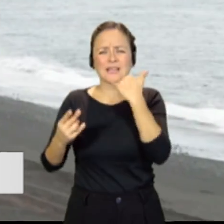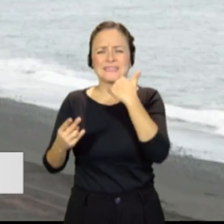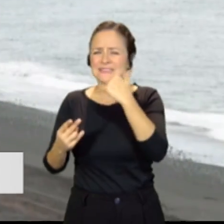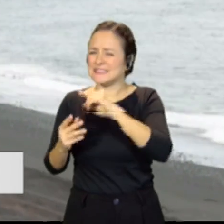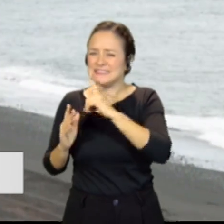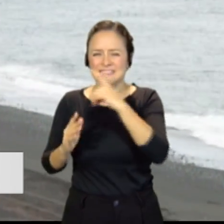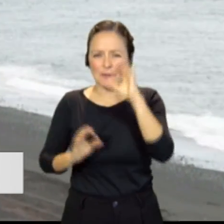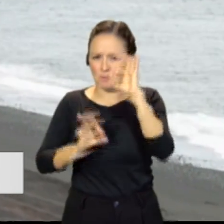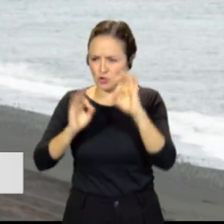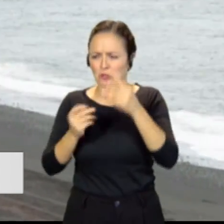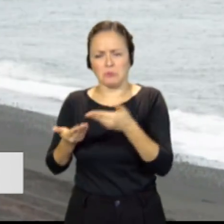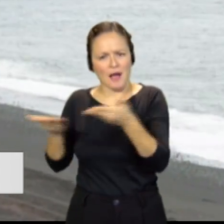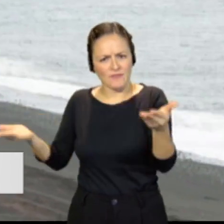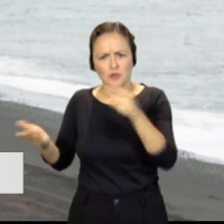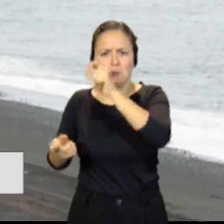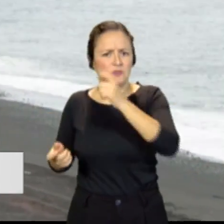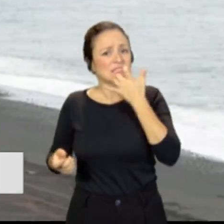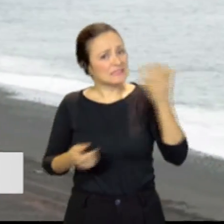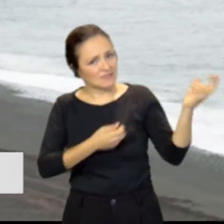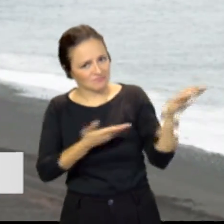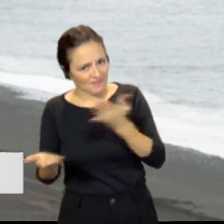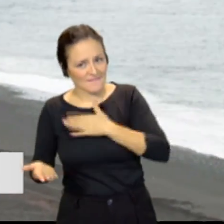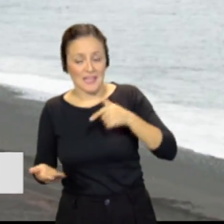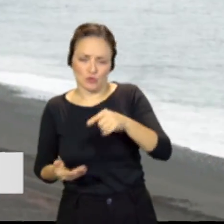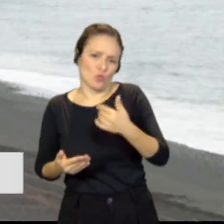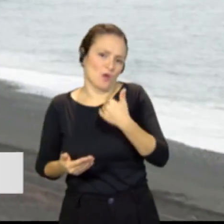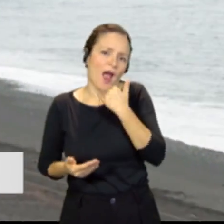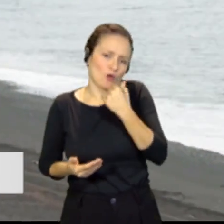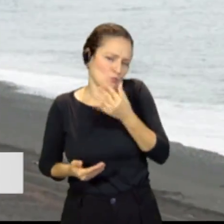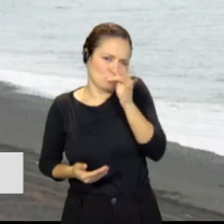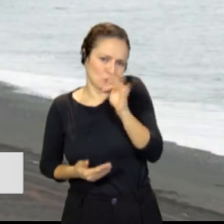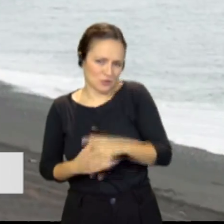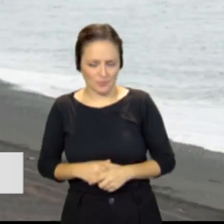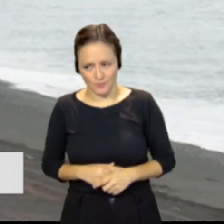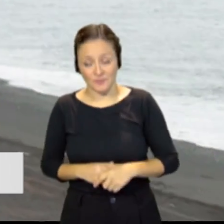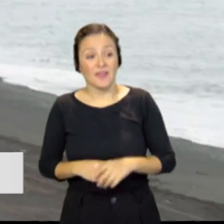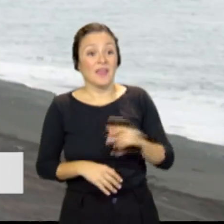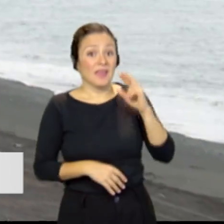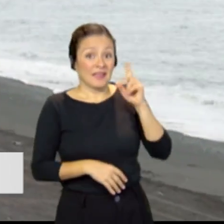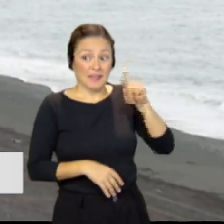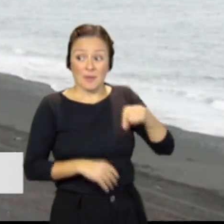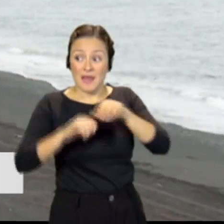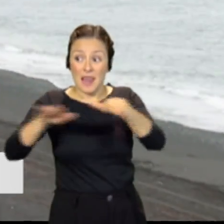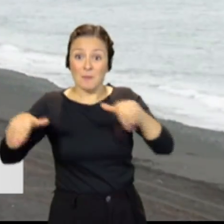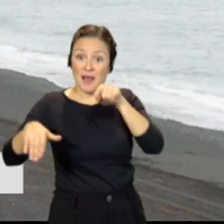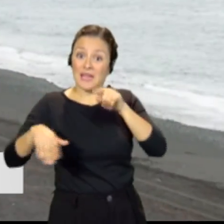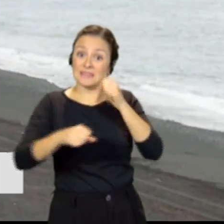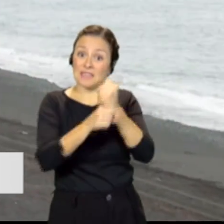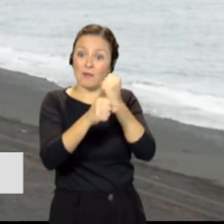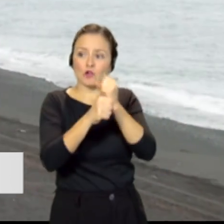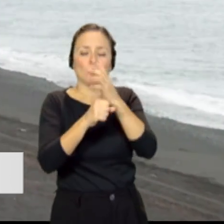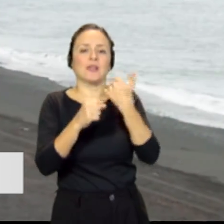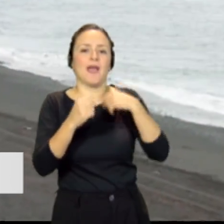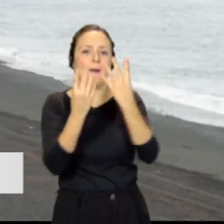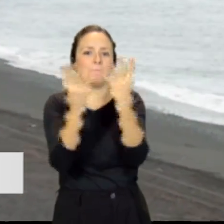para todas las personas que quieran venir aquí. Yo creo que eso es una magnífica noticia. Vemos también cómo se trabaja en la playa porque se van a trasladar las